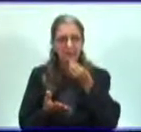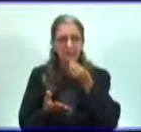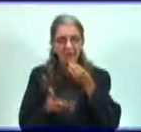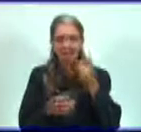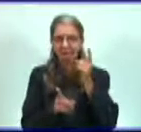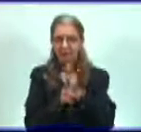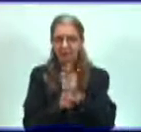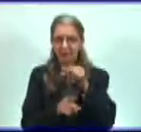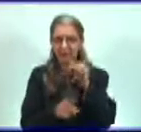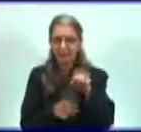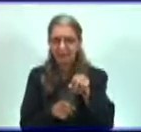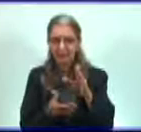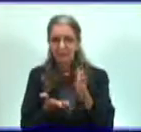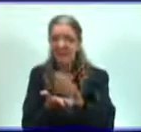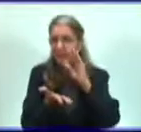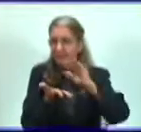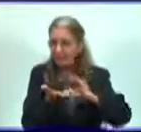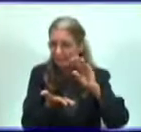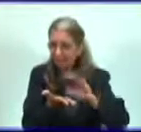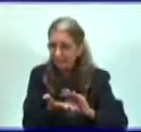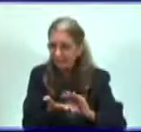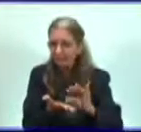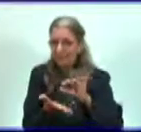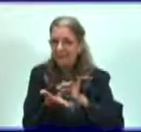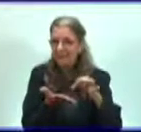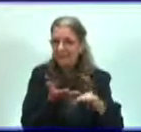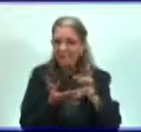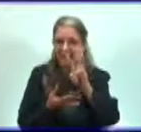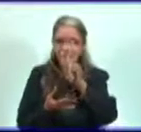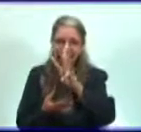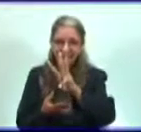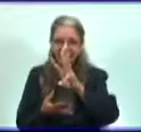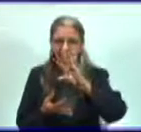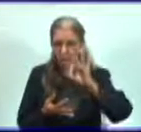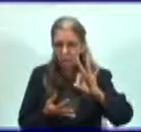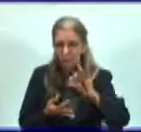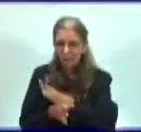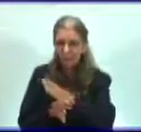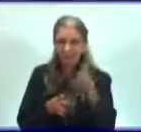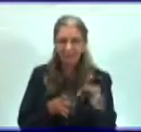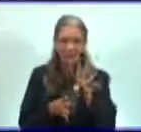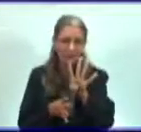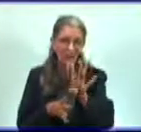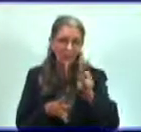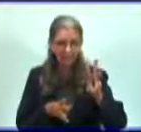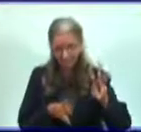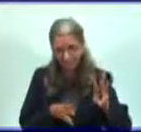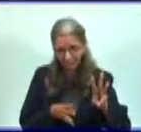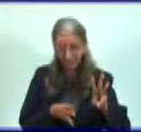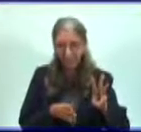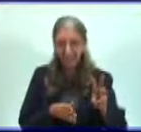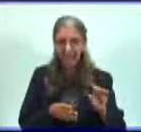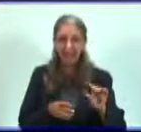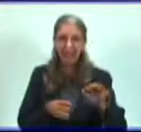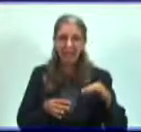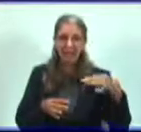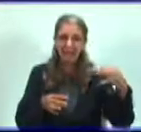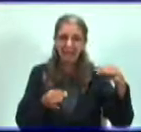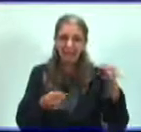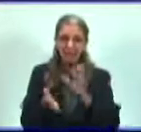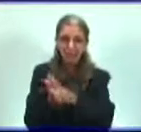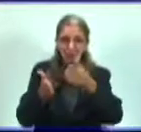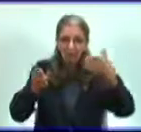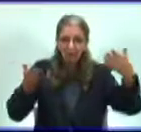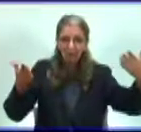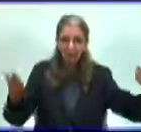Está en el libro de texto de la página 38 a la 43. En el tabloide La guerra biológica de